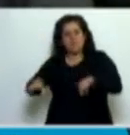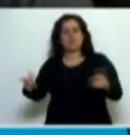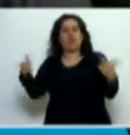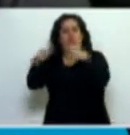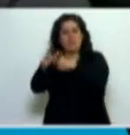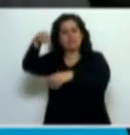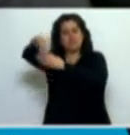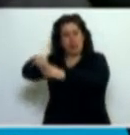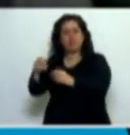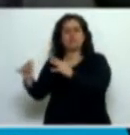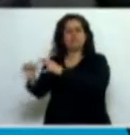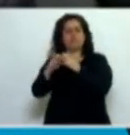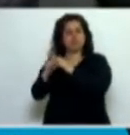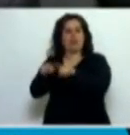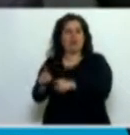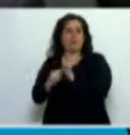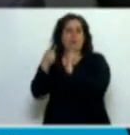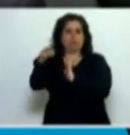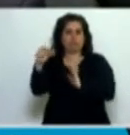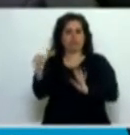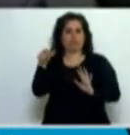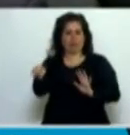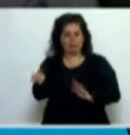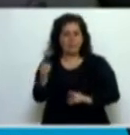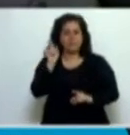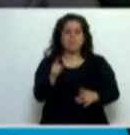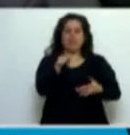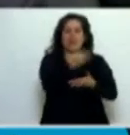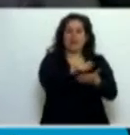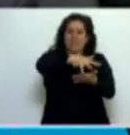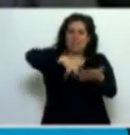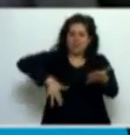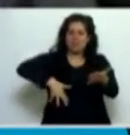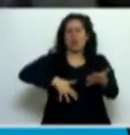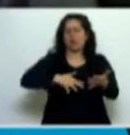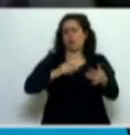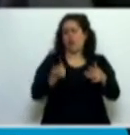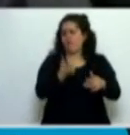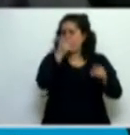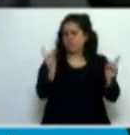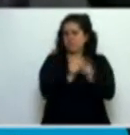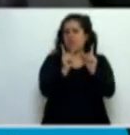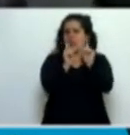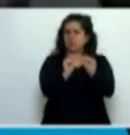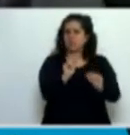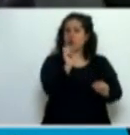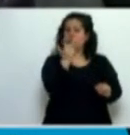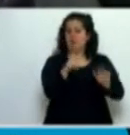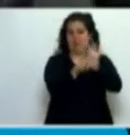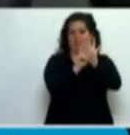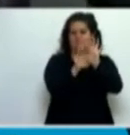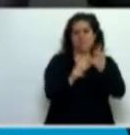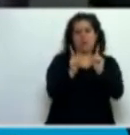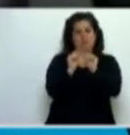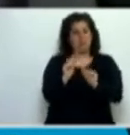comisión. Y también, esto está redactado de forma muy concreta en el artículo 3 de dicho proyecto de ley,